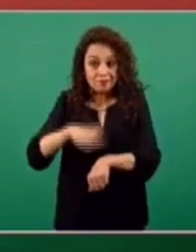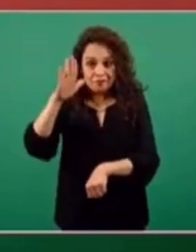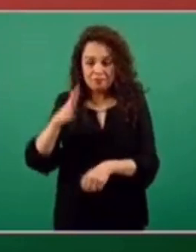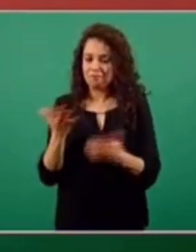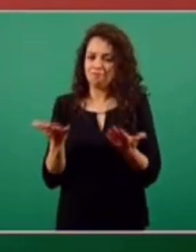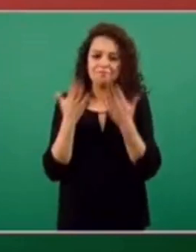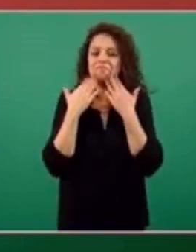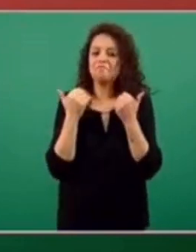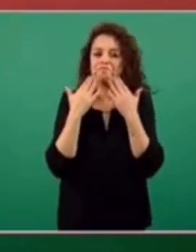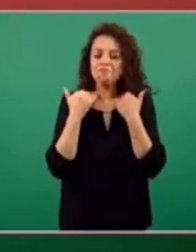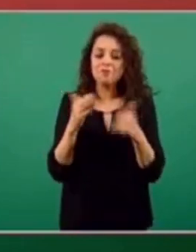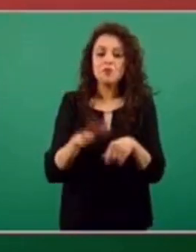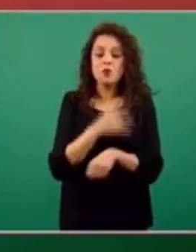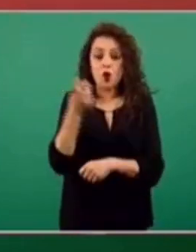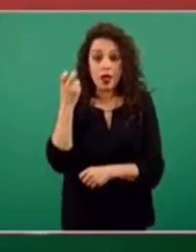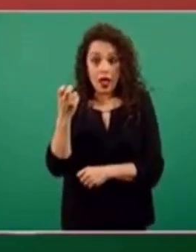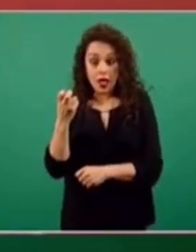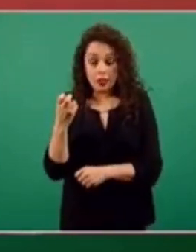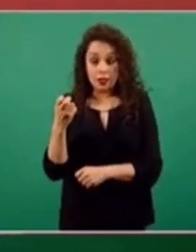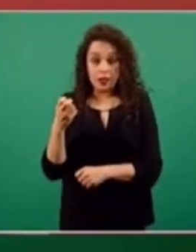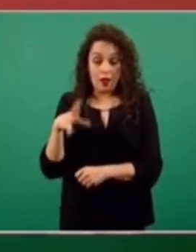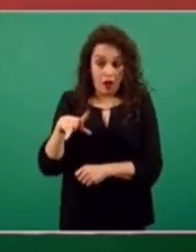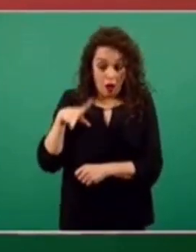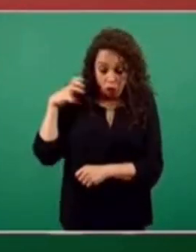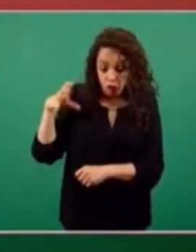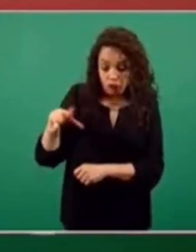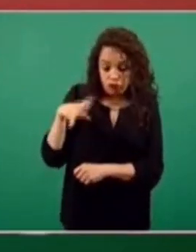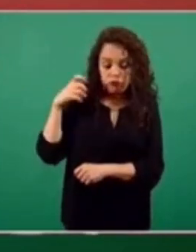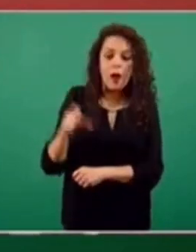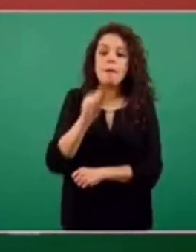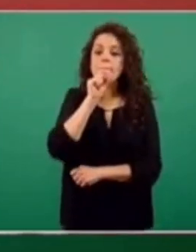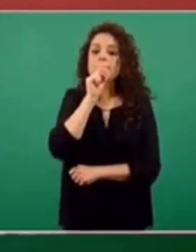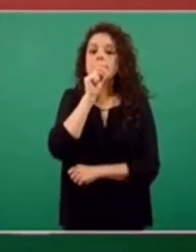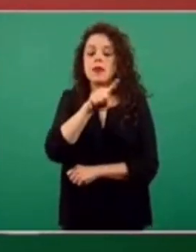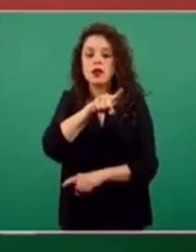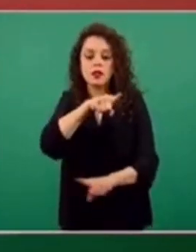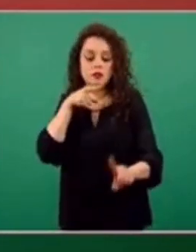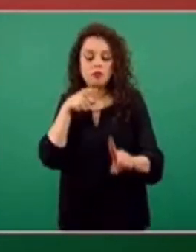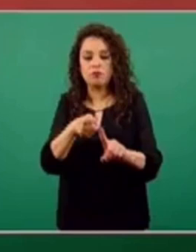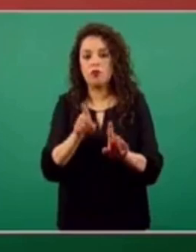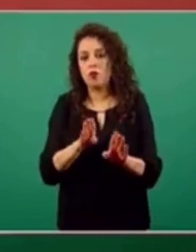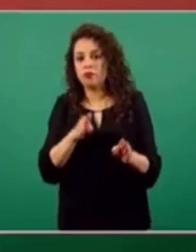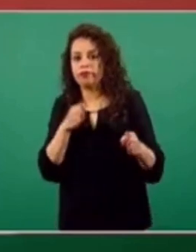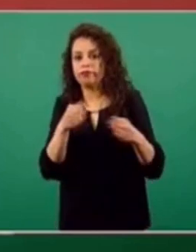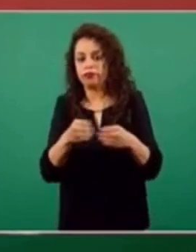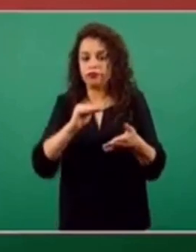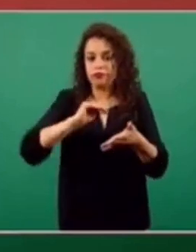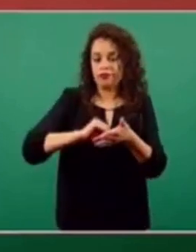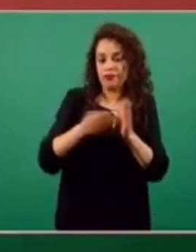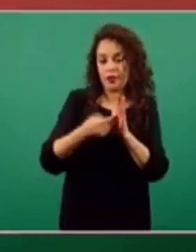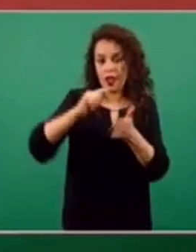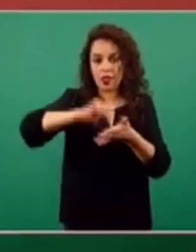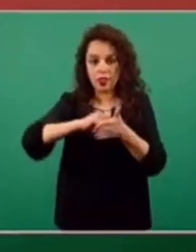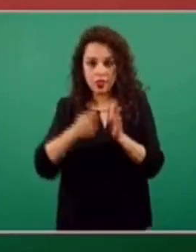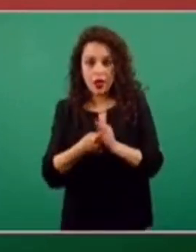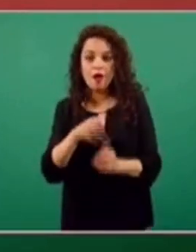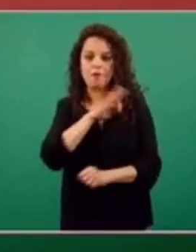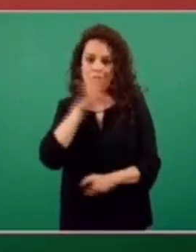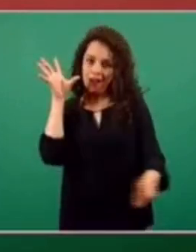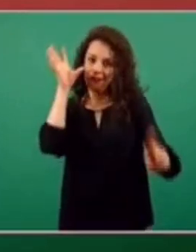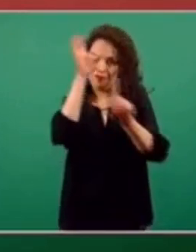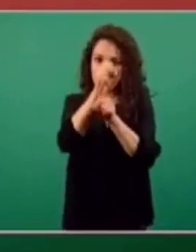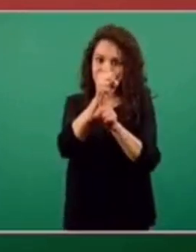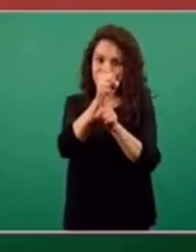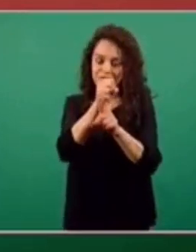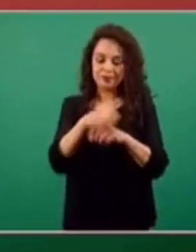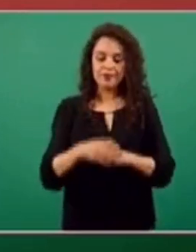los esfuerzos contribuyan a una misma visión estratégica, técnica, para lograr el objetivo. Si